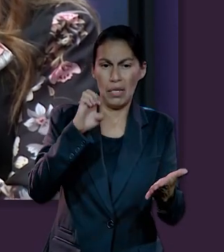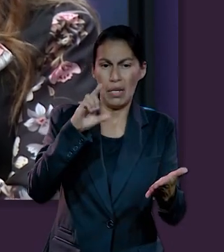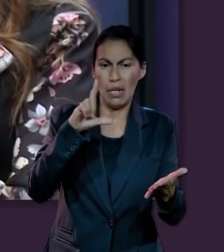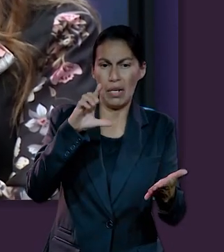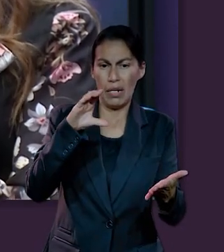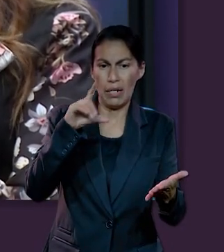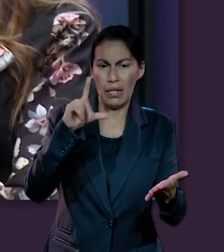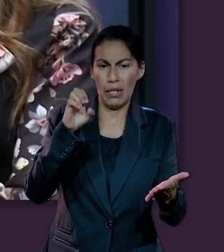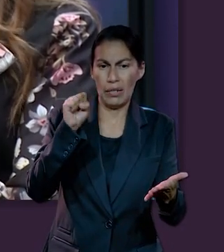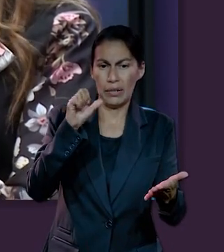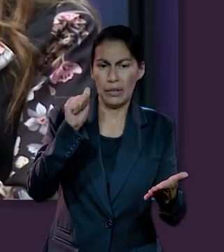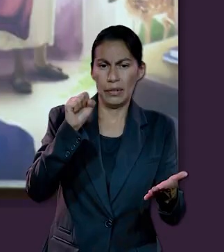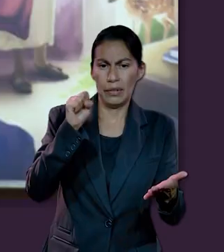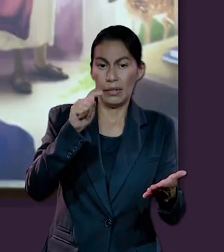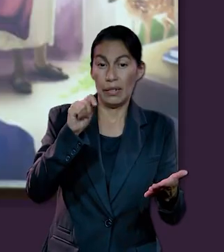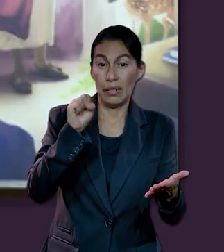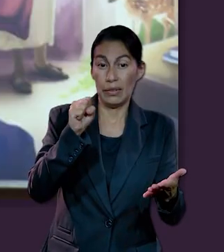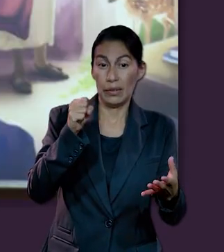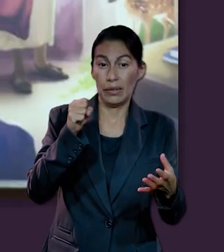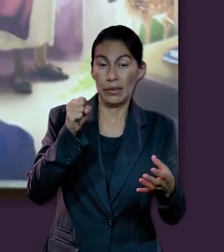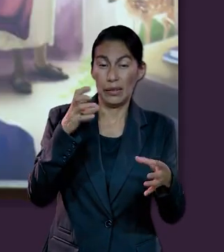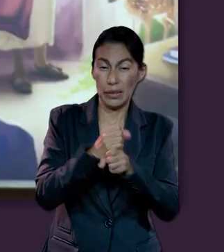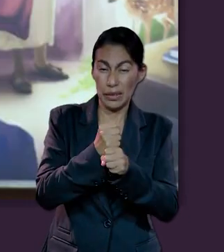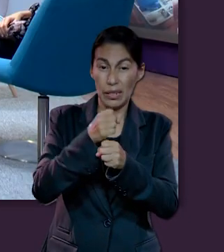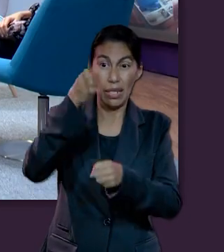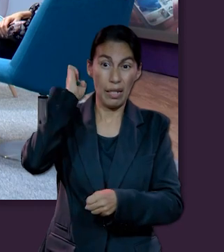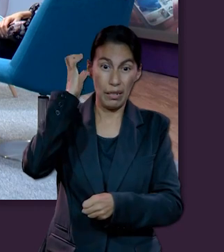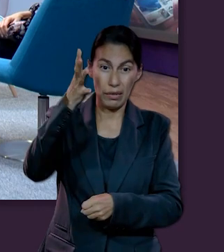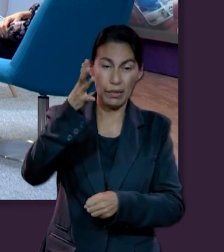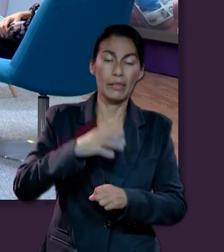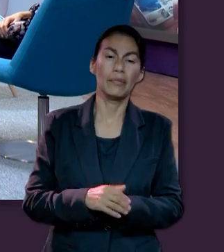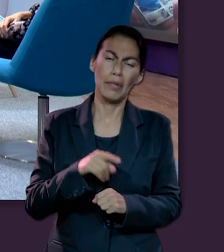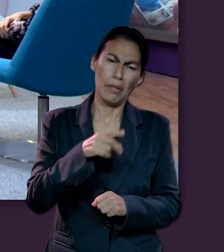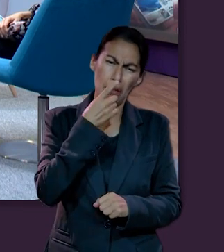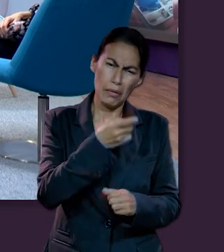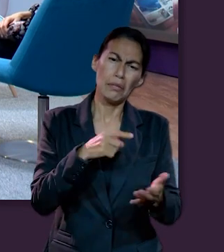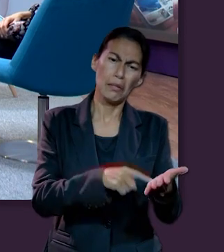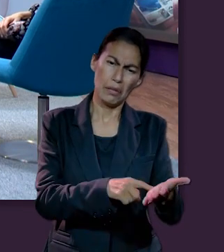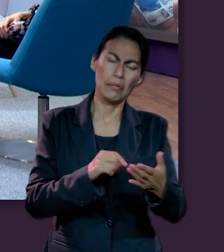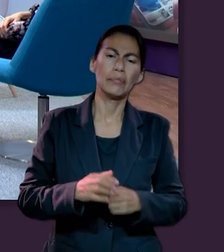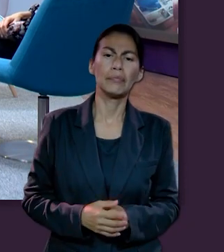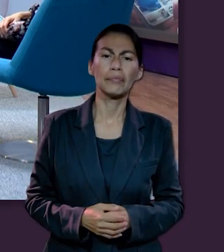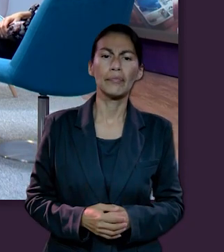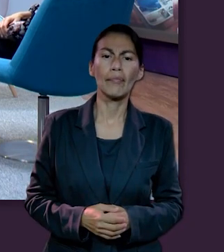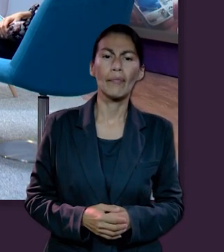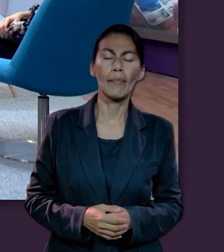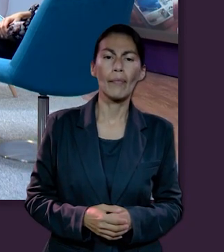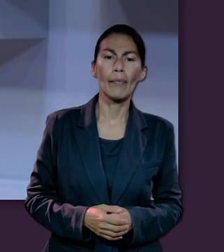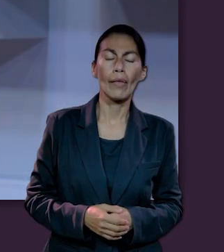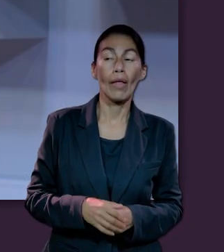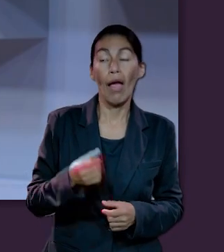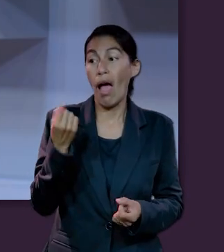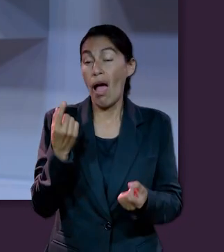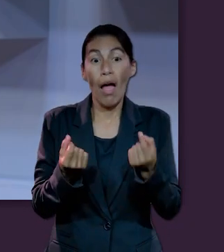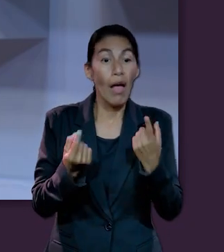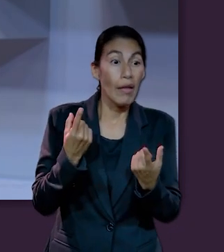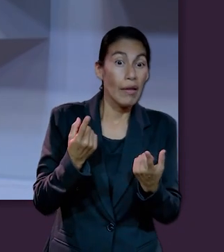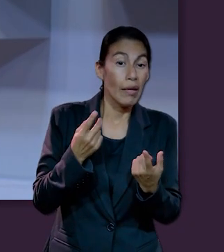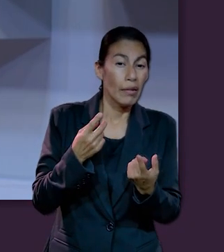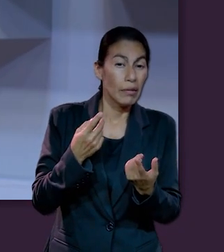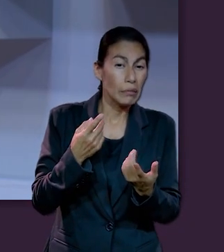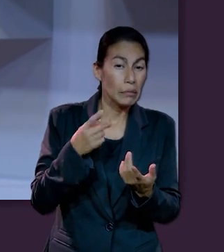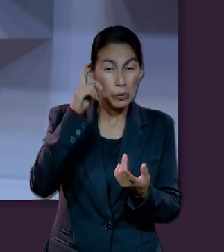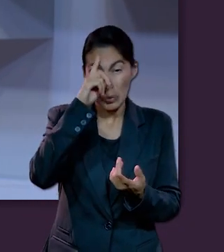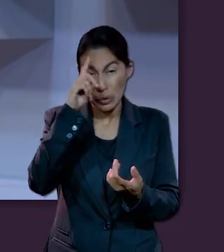el Señor infundió regresa a él. No sé si ustedes de pronto quisieran agregar algo más para una persona que pueda estarnos